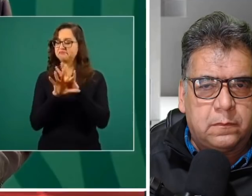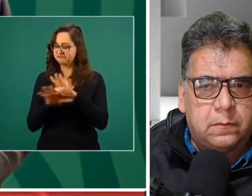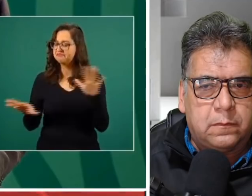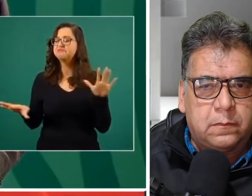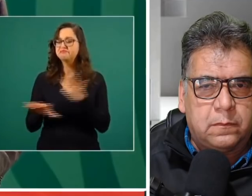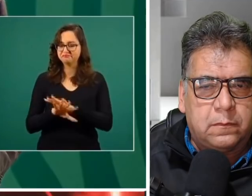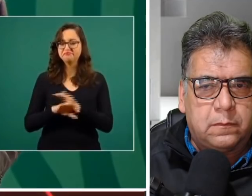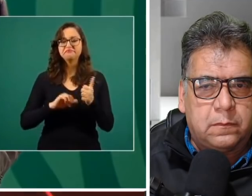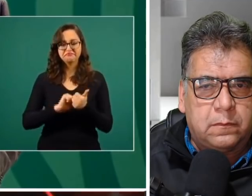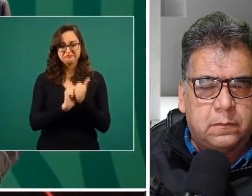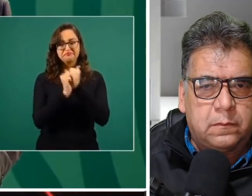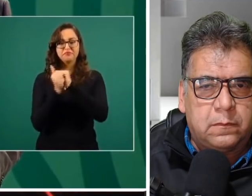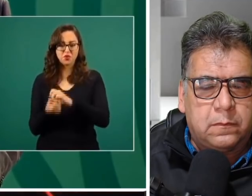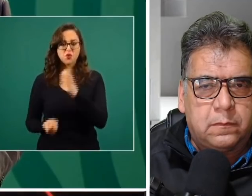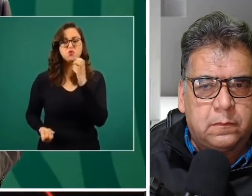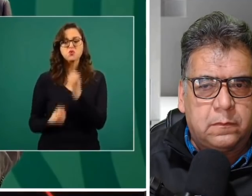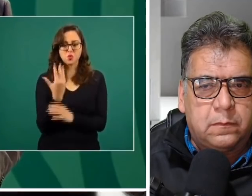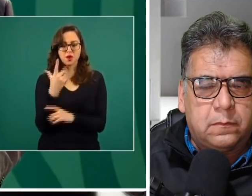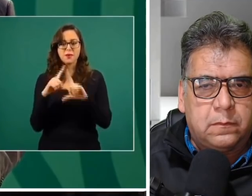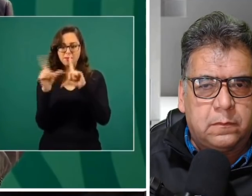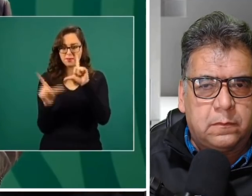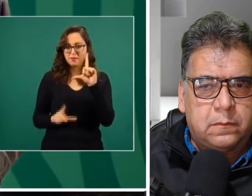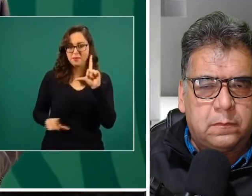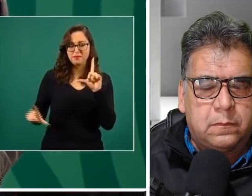si acabamos con la corrupción